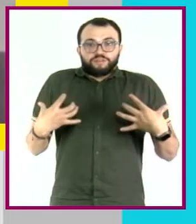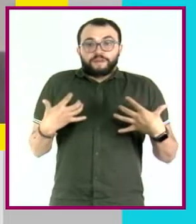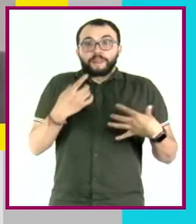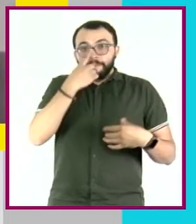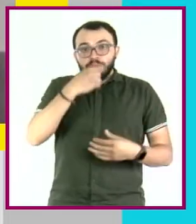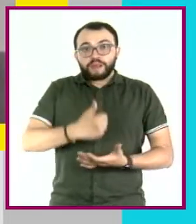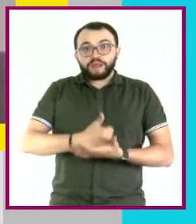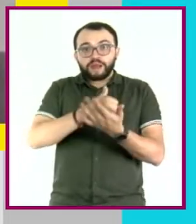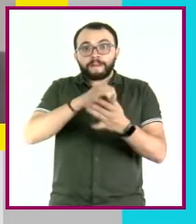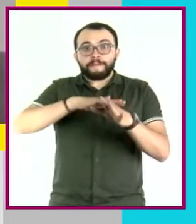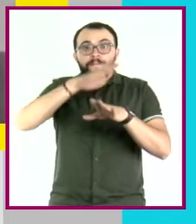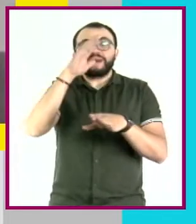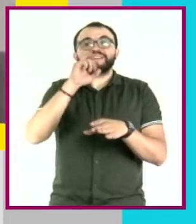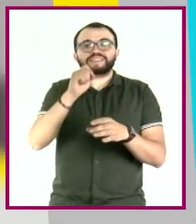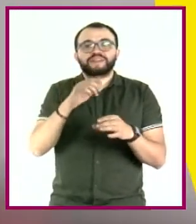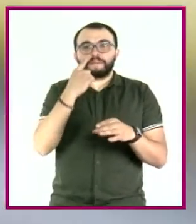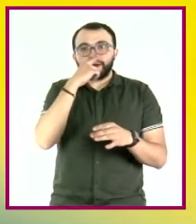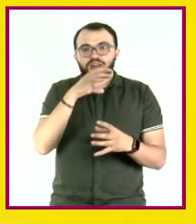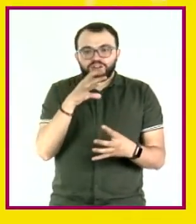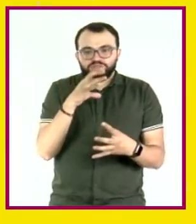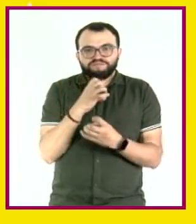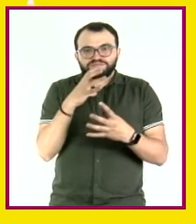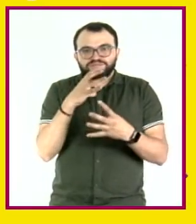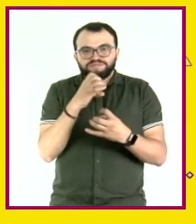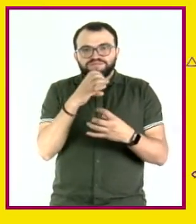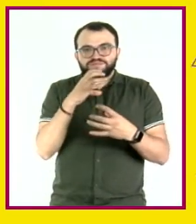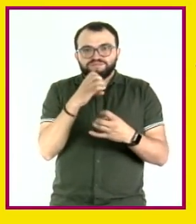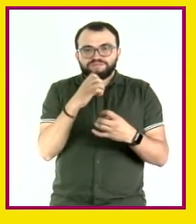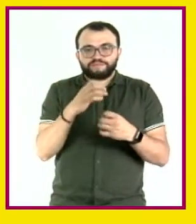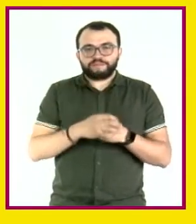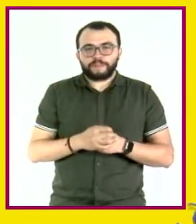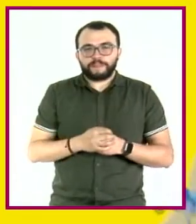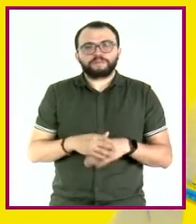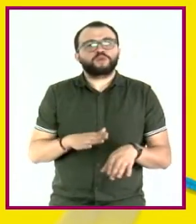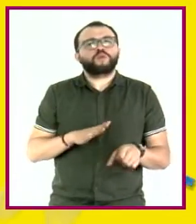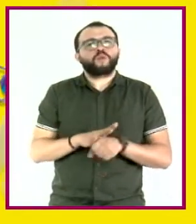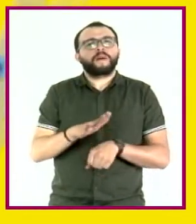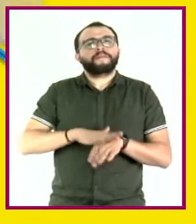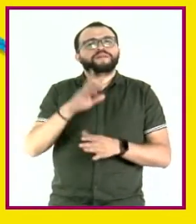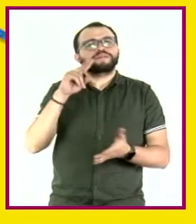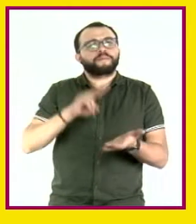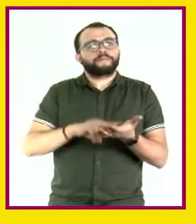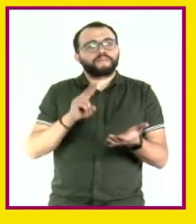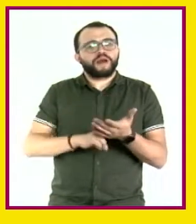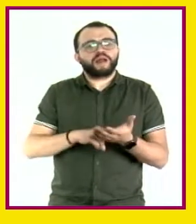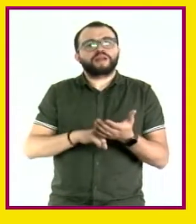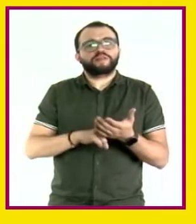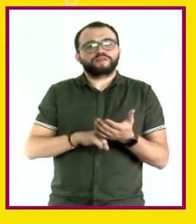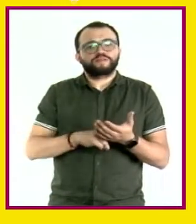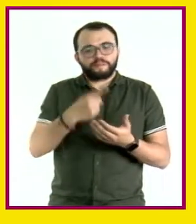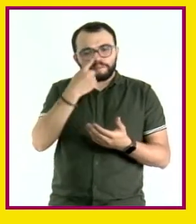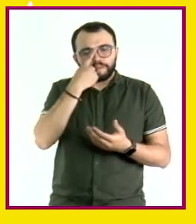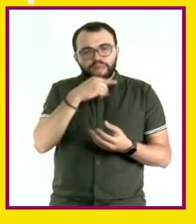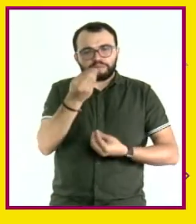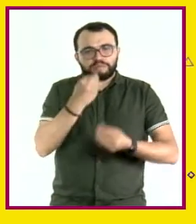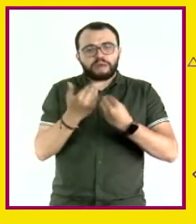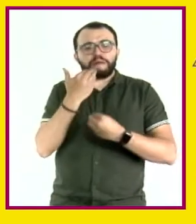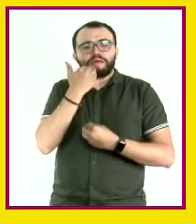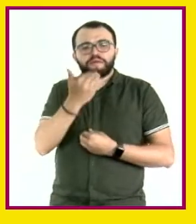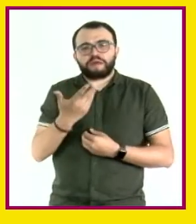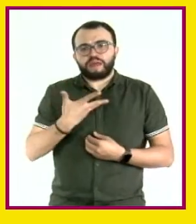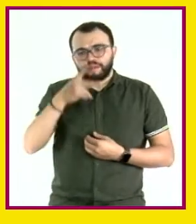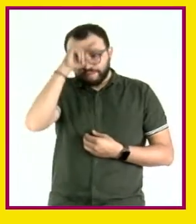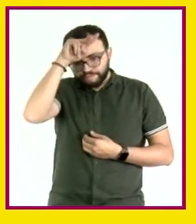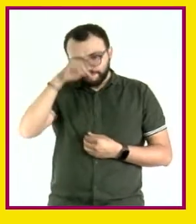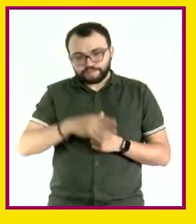contracción y relajación. ¿Qué otros valores nutricionales tienen los insectos comestibles de mayor consumo? Además